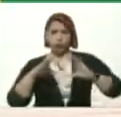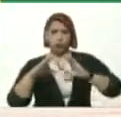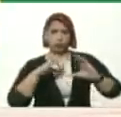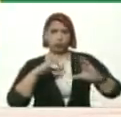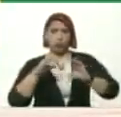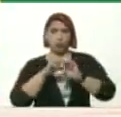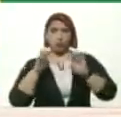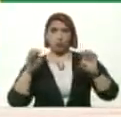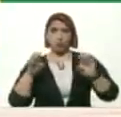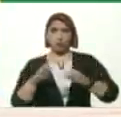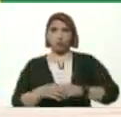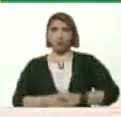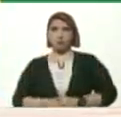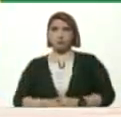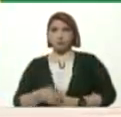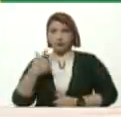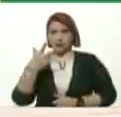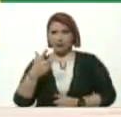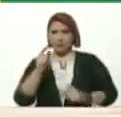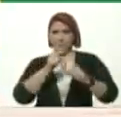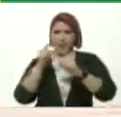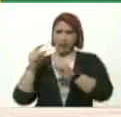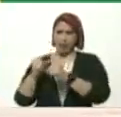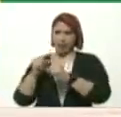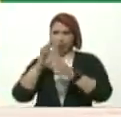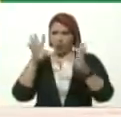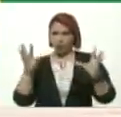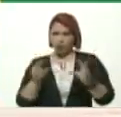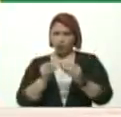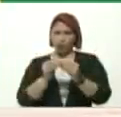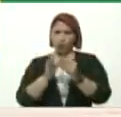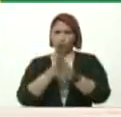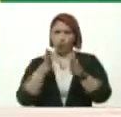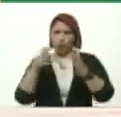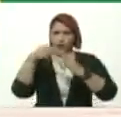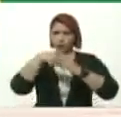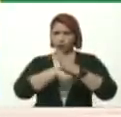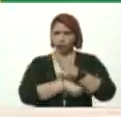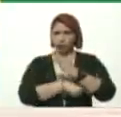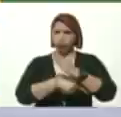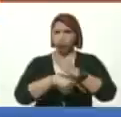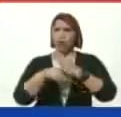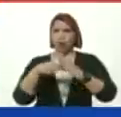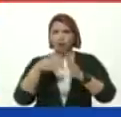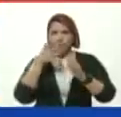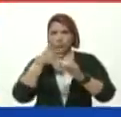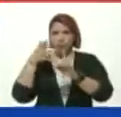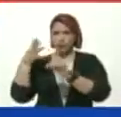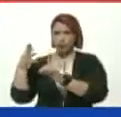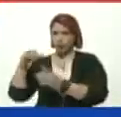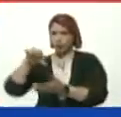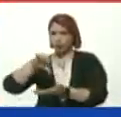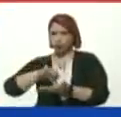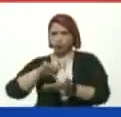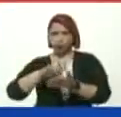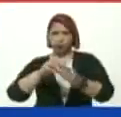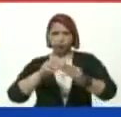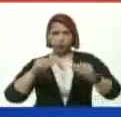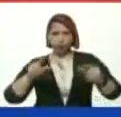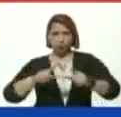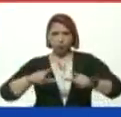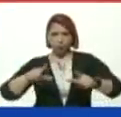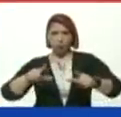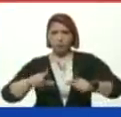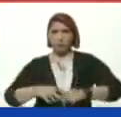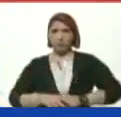Tres conceptos en uno De gran profundidad Formación situada En el terreno En el lugar